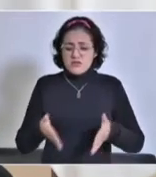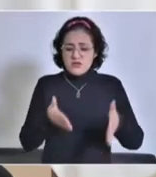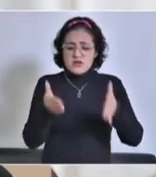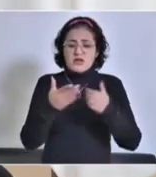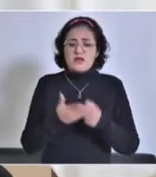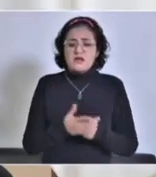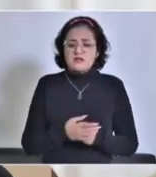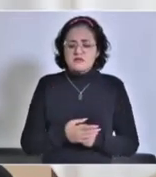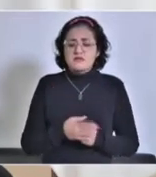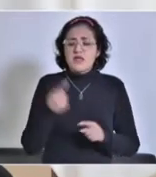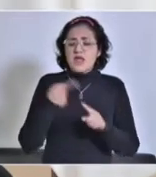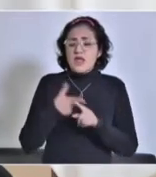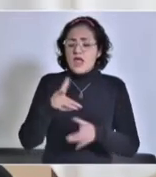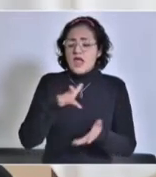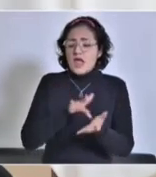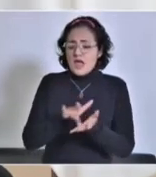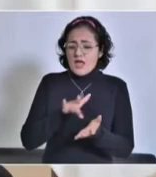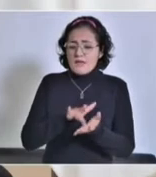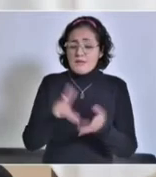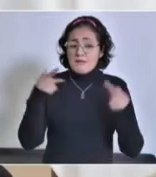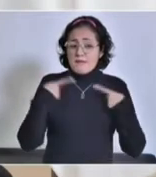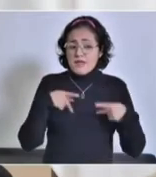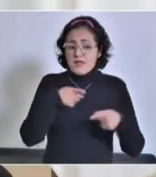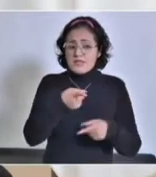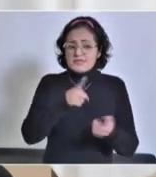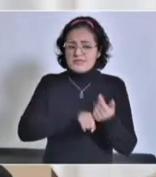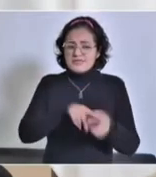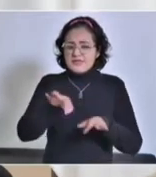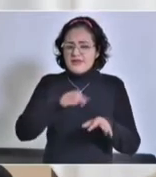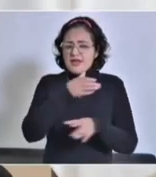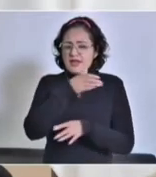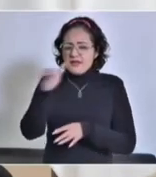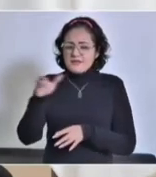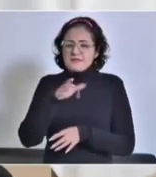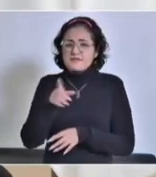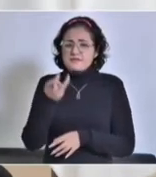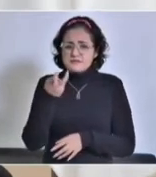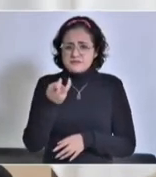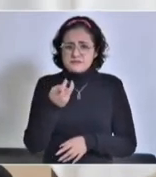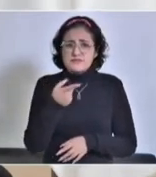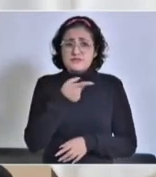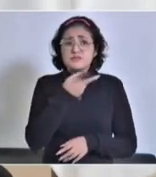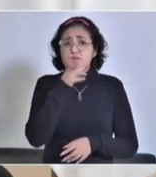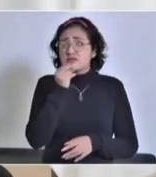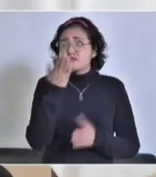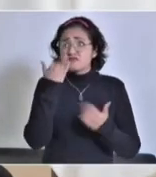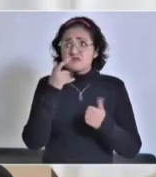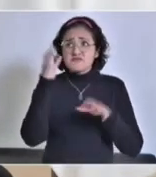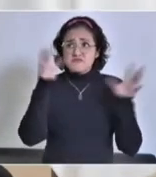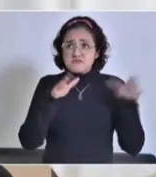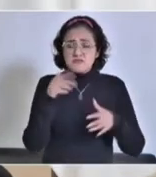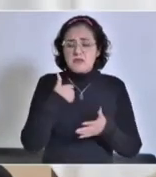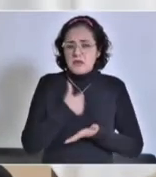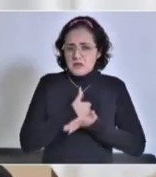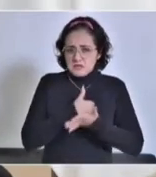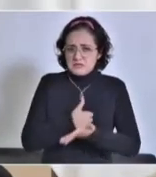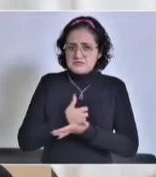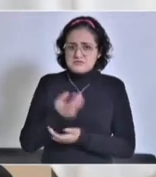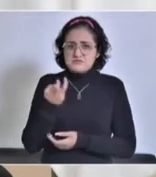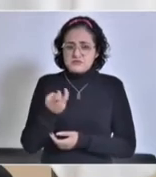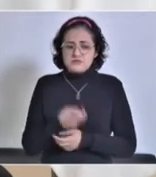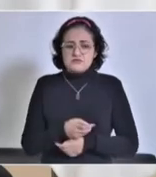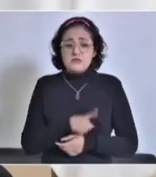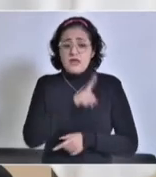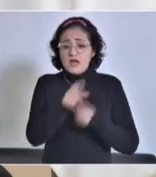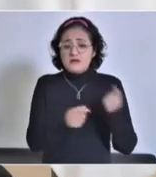apoyará a los agricultores, a los campesinos afectados por sequías, no a